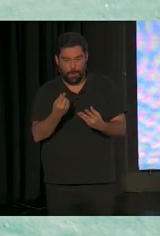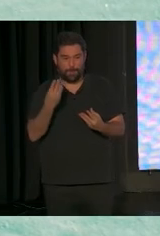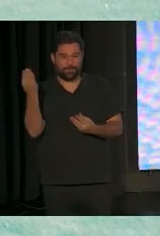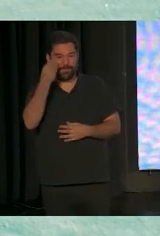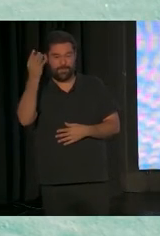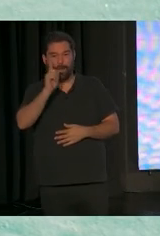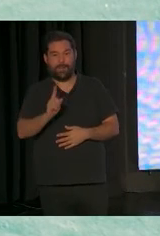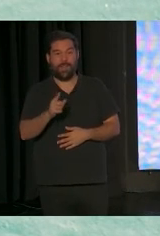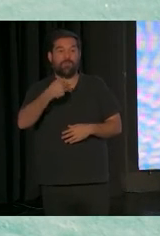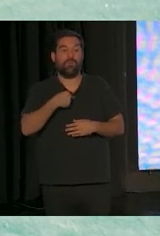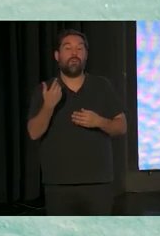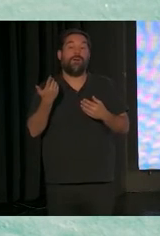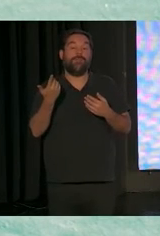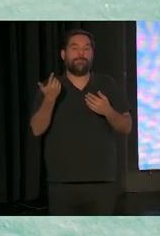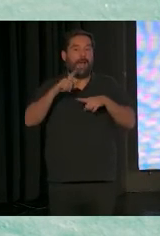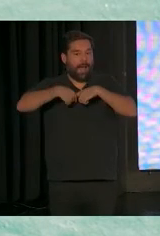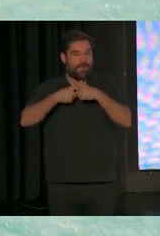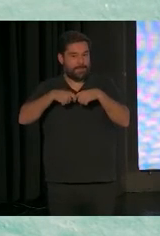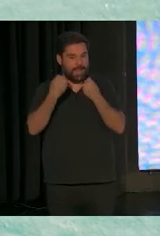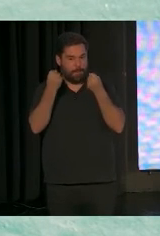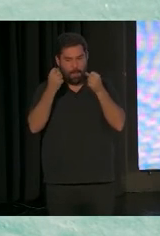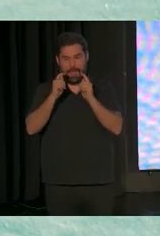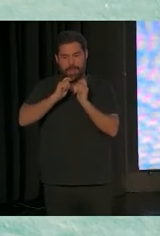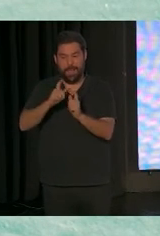¿yo qué he hecho? He empoderado a la familia. Porque si no,